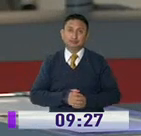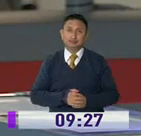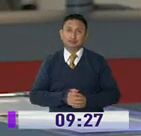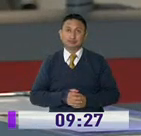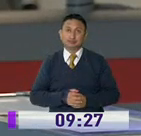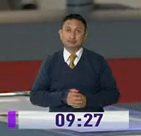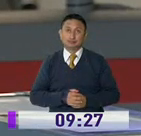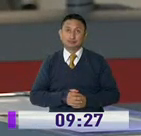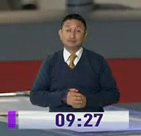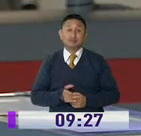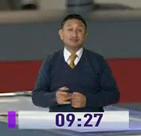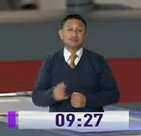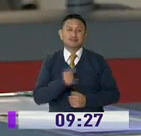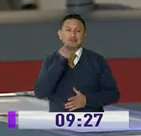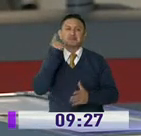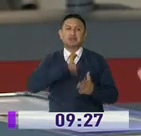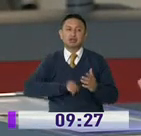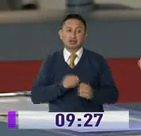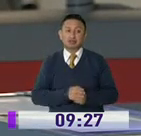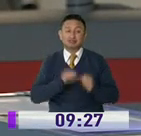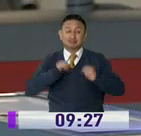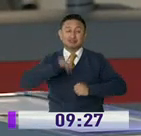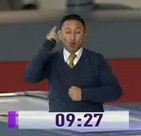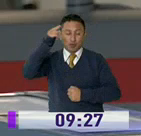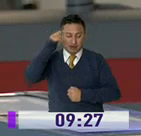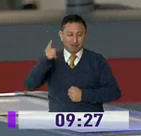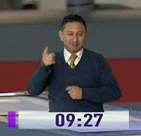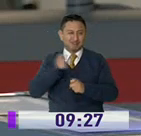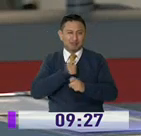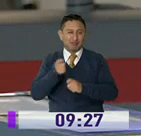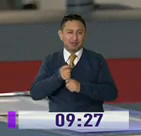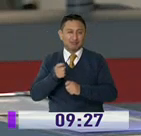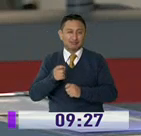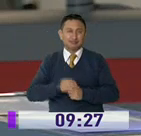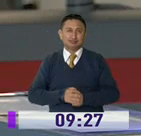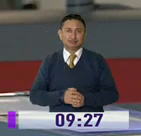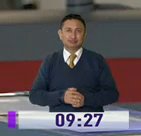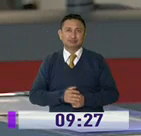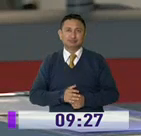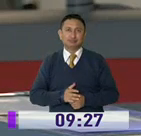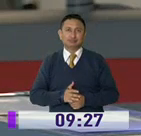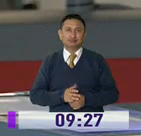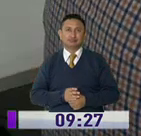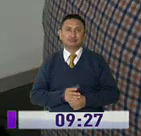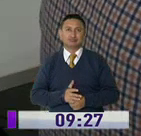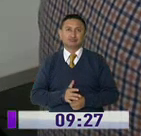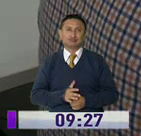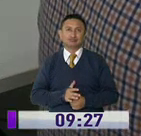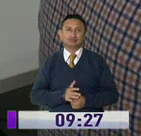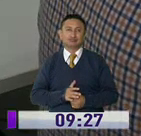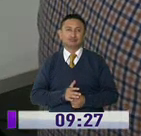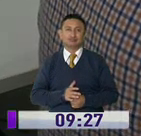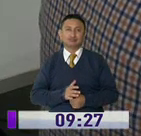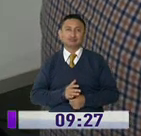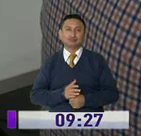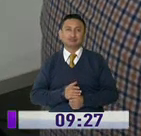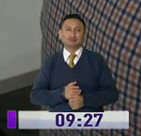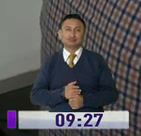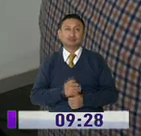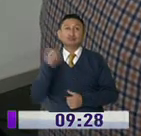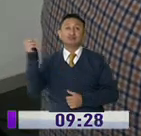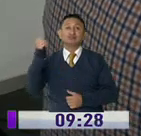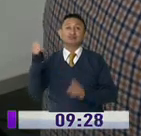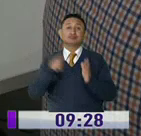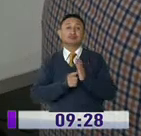-19. La intención sería desestabilizar al gobierno nacional. Le contamos. La alerta la